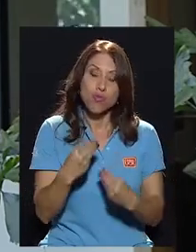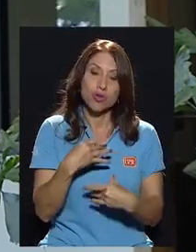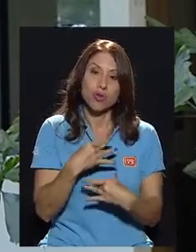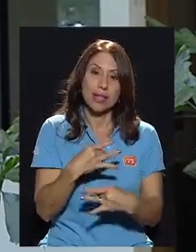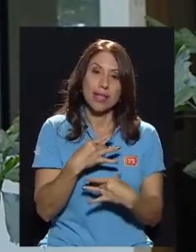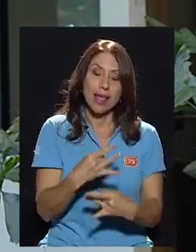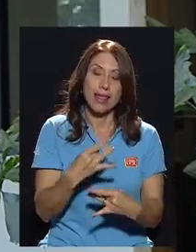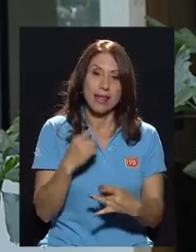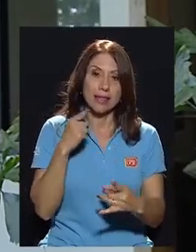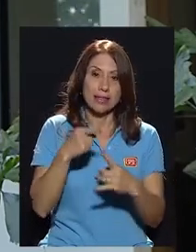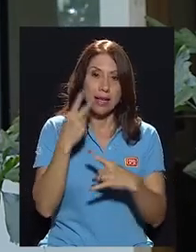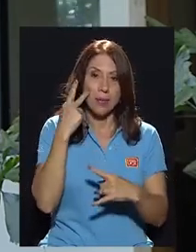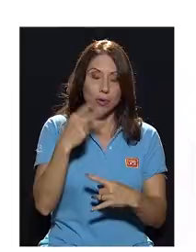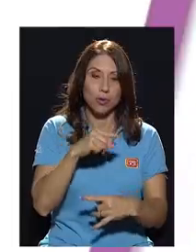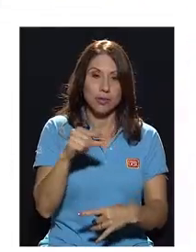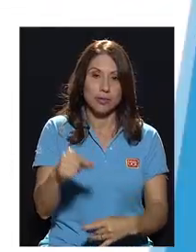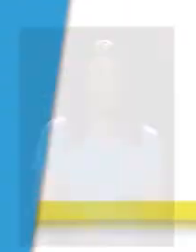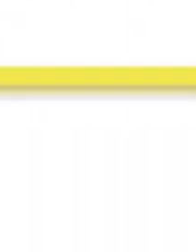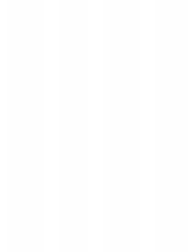utilidad. Hasta la próxima.